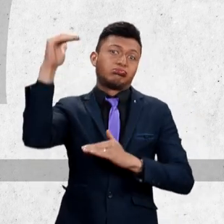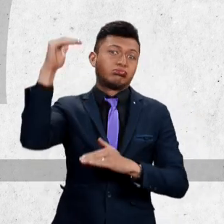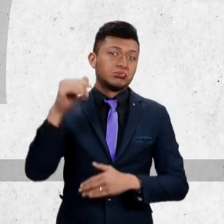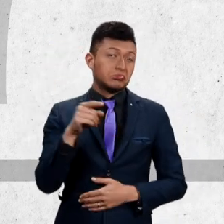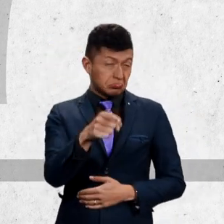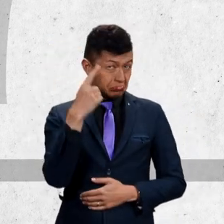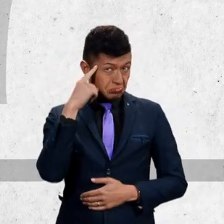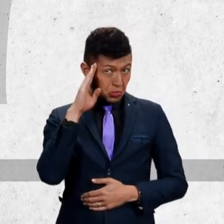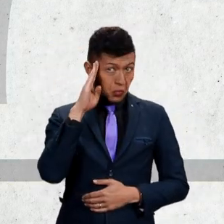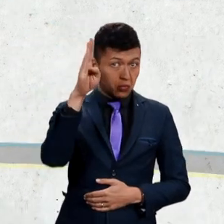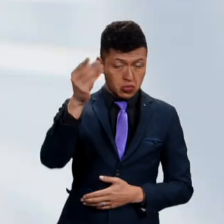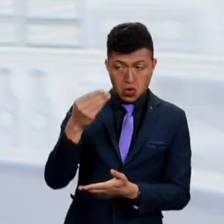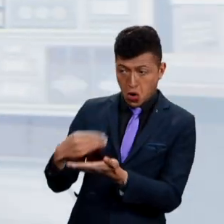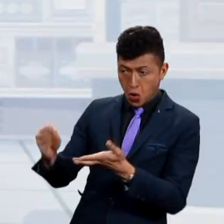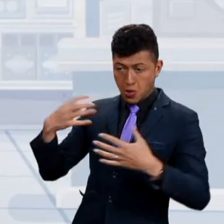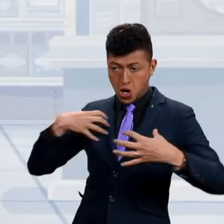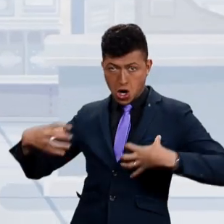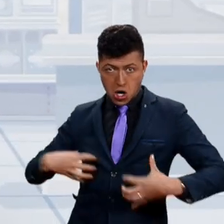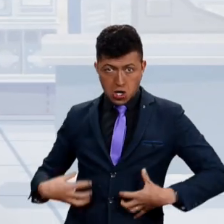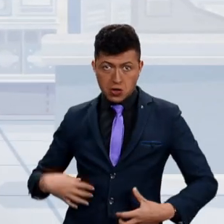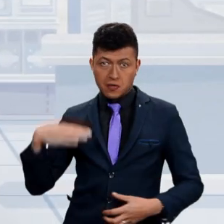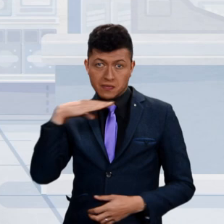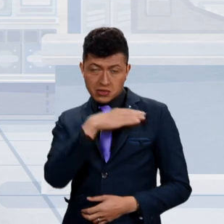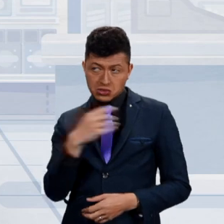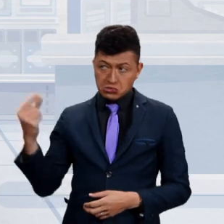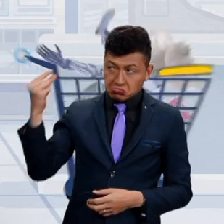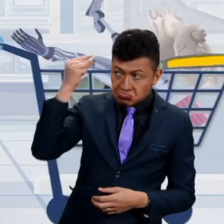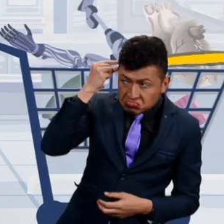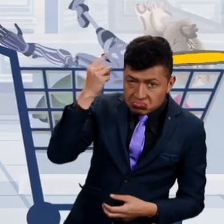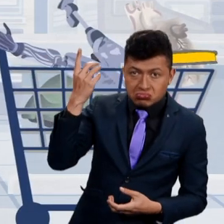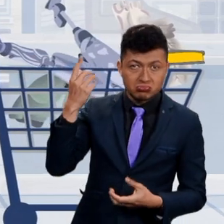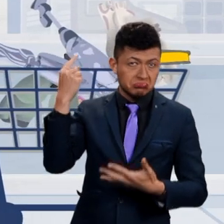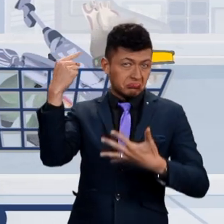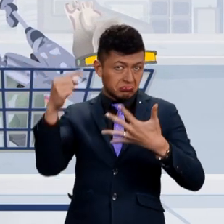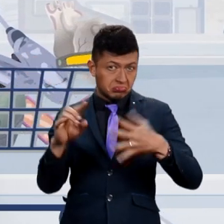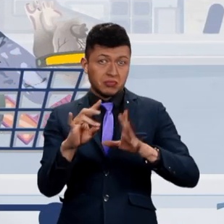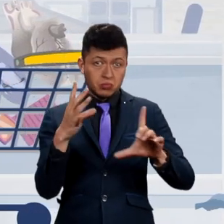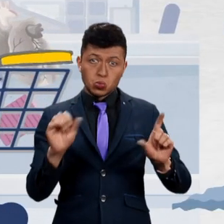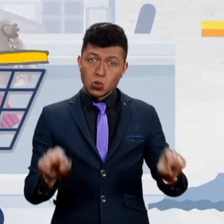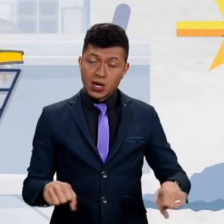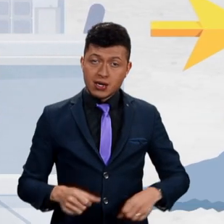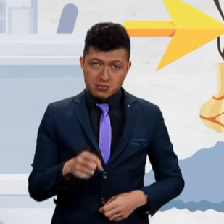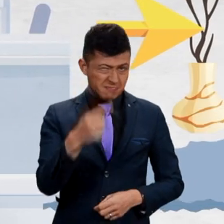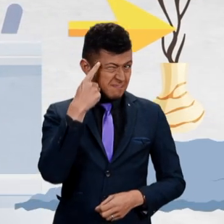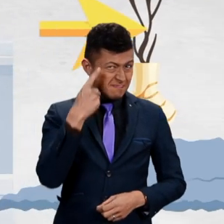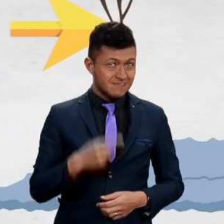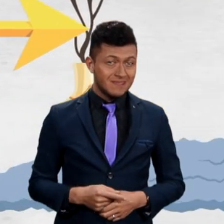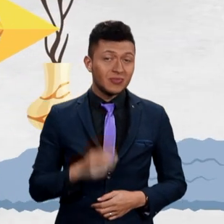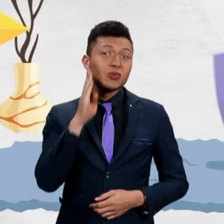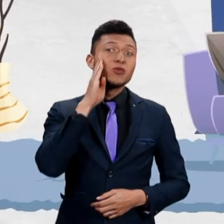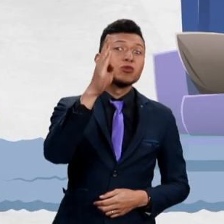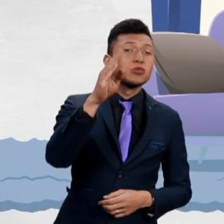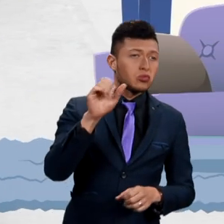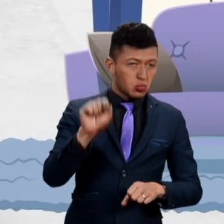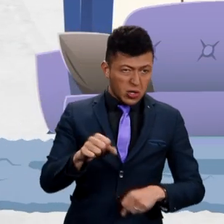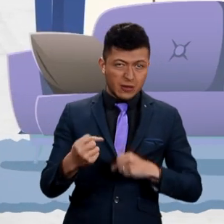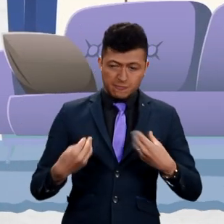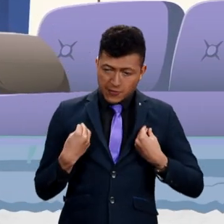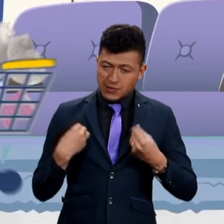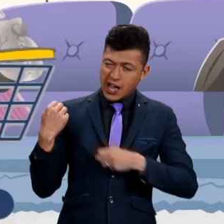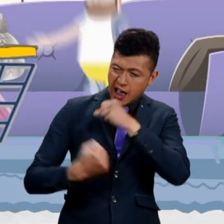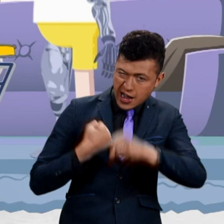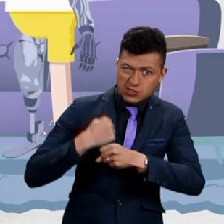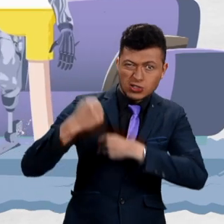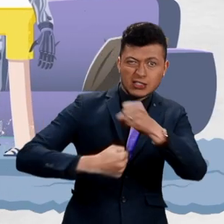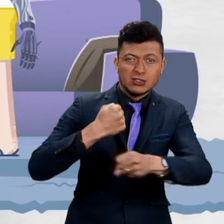capacidad intelectual. ¿Crees que en el futuro compraremos órganos artificiales, implantes o prótesis en línea? ¿Y que gracias a estos adelantos